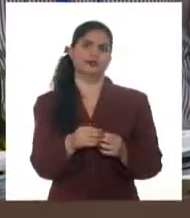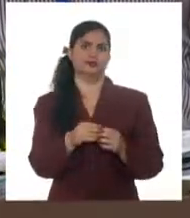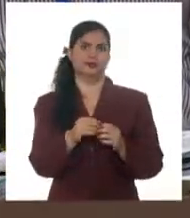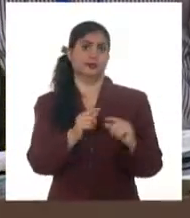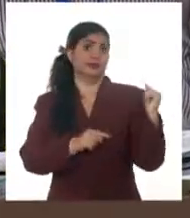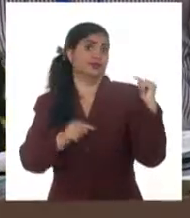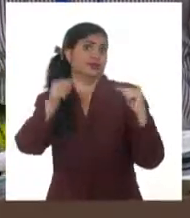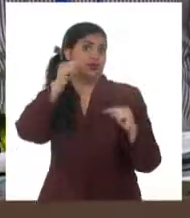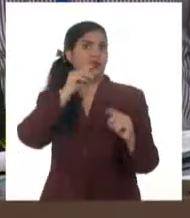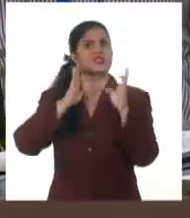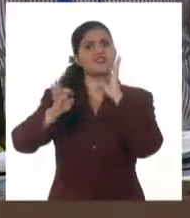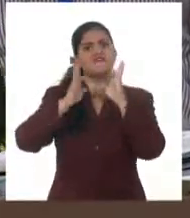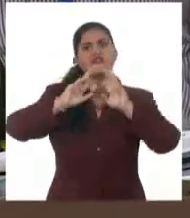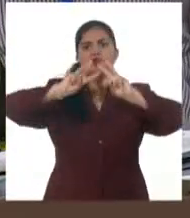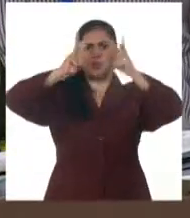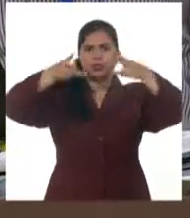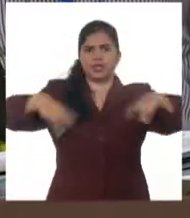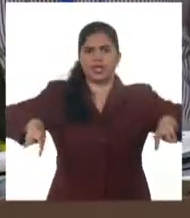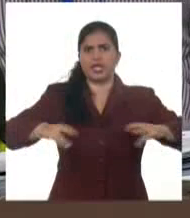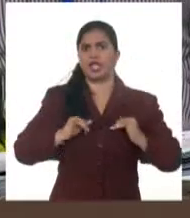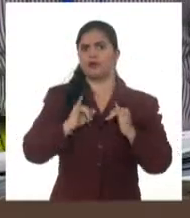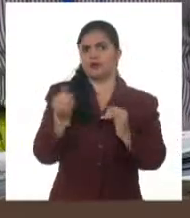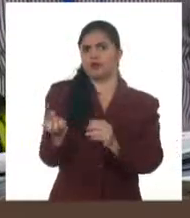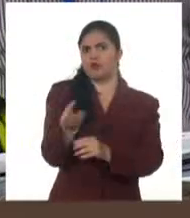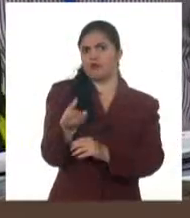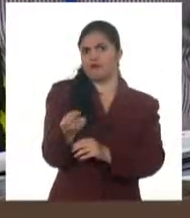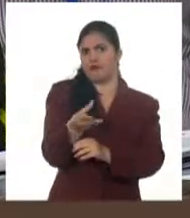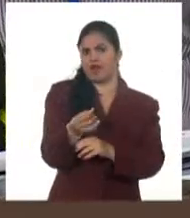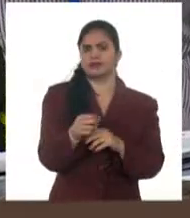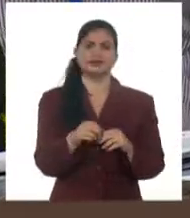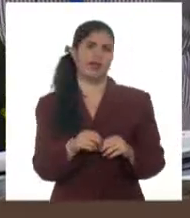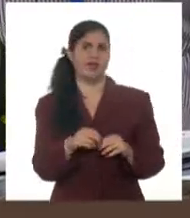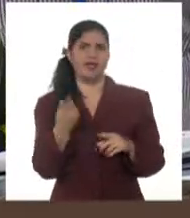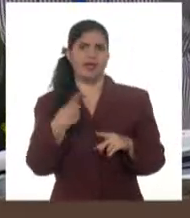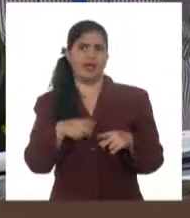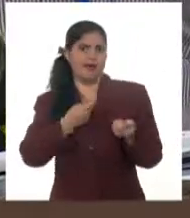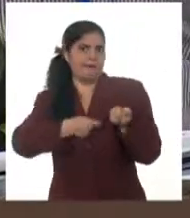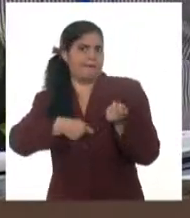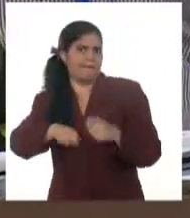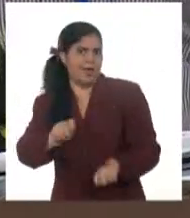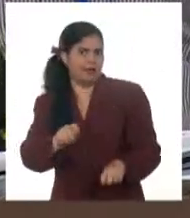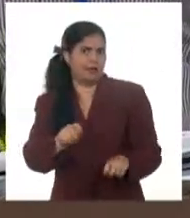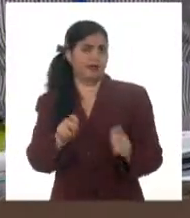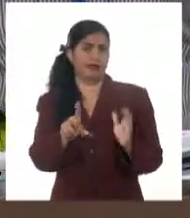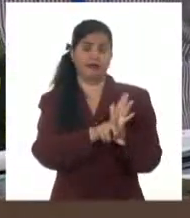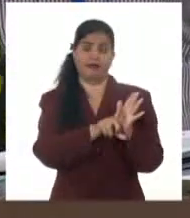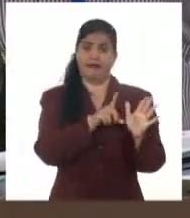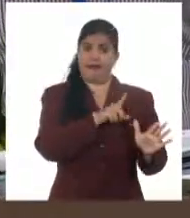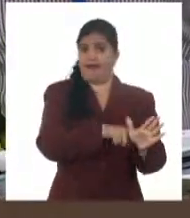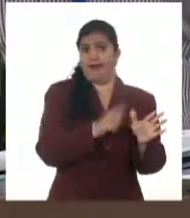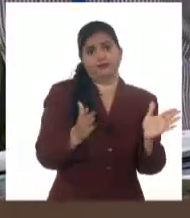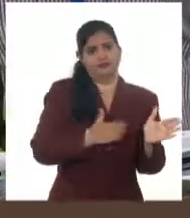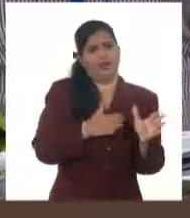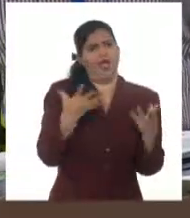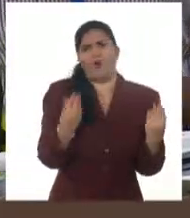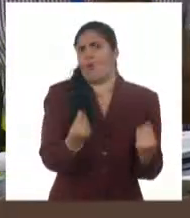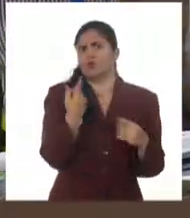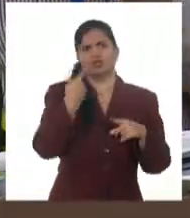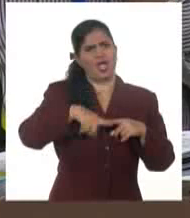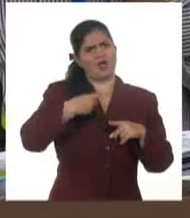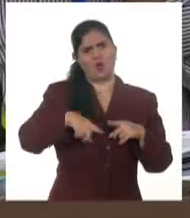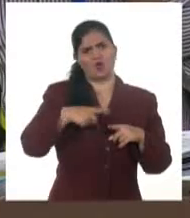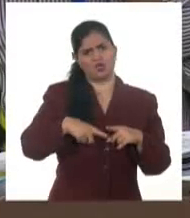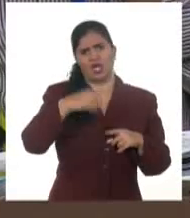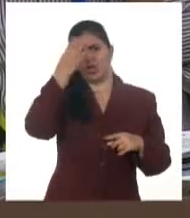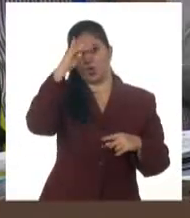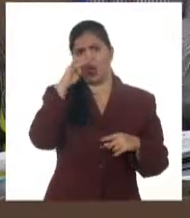o de otras maneras, realizando cambios ilegales, pero que posteriormente se producen hechos, es decir, que ha habido un